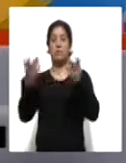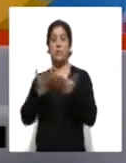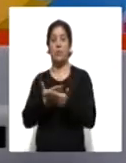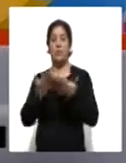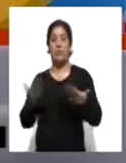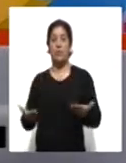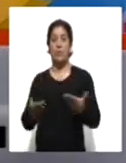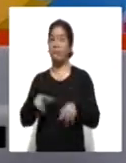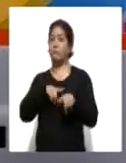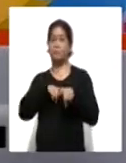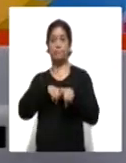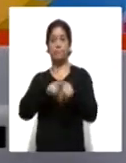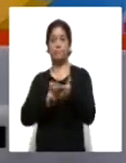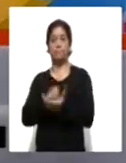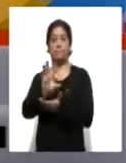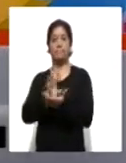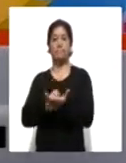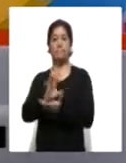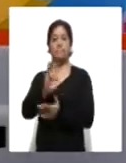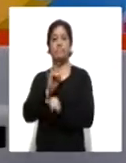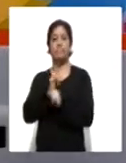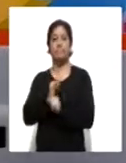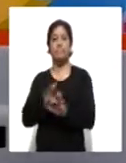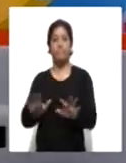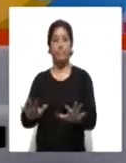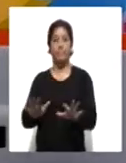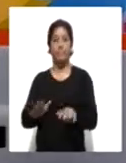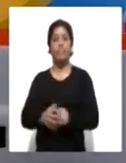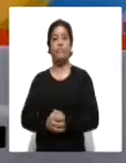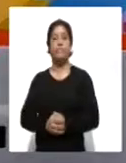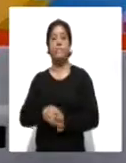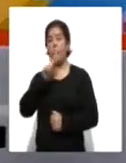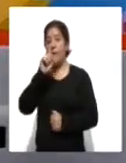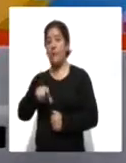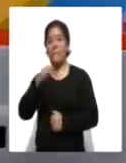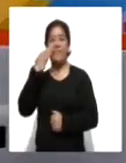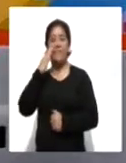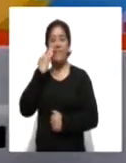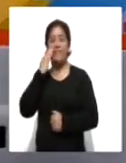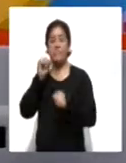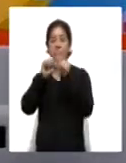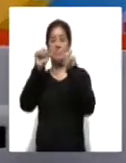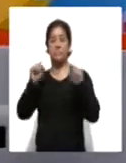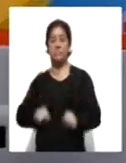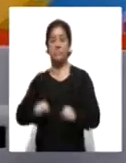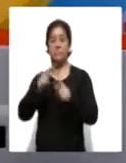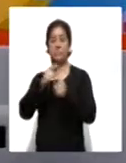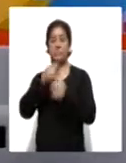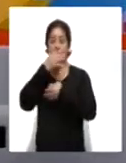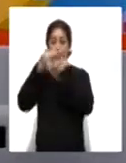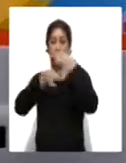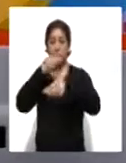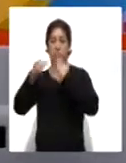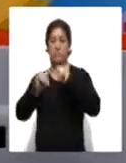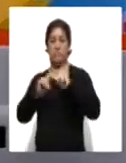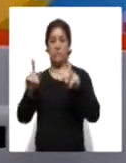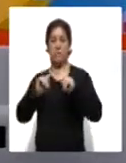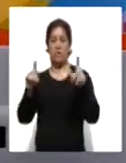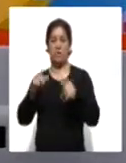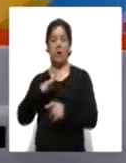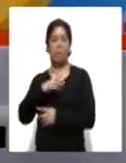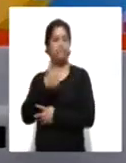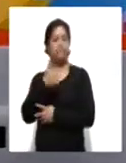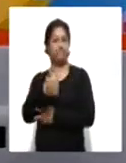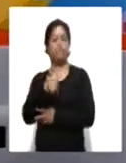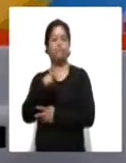constantemente estamos actualizando la información y también en Facebook sistema de noticias Tlaxcala nos regala un like y puede seguir nuestra